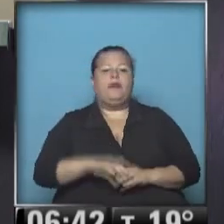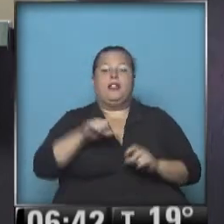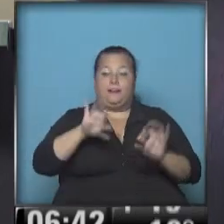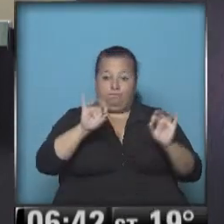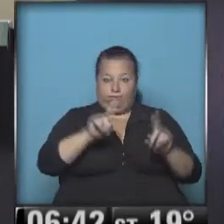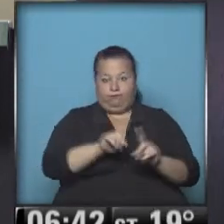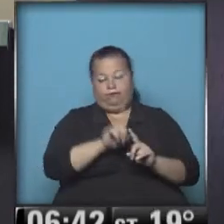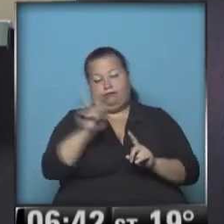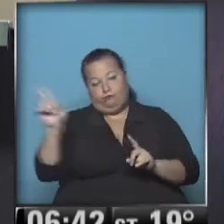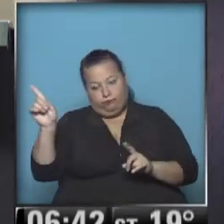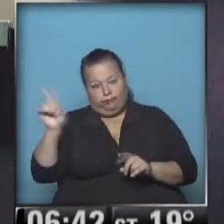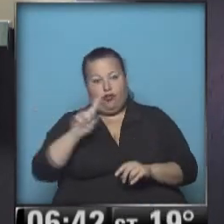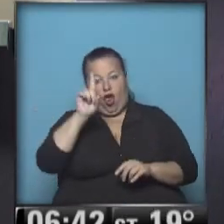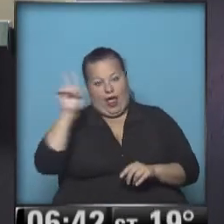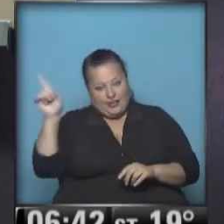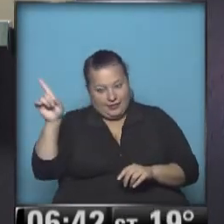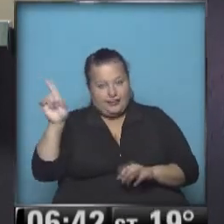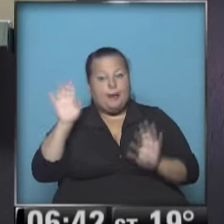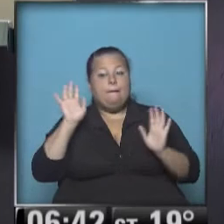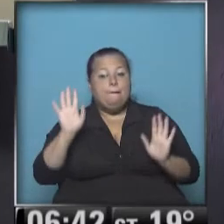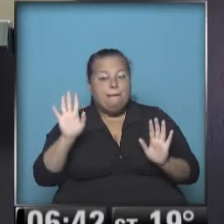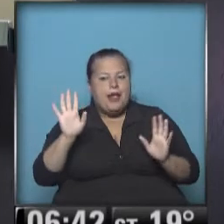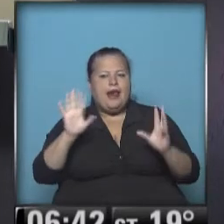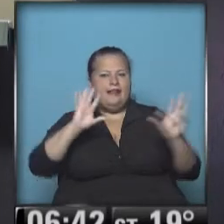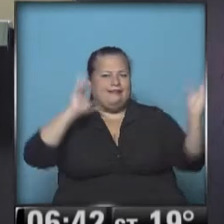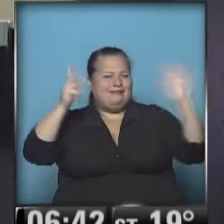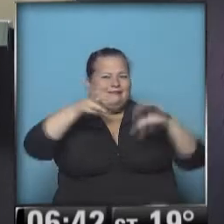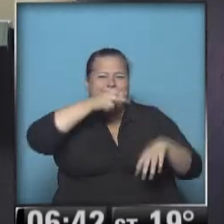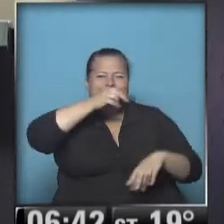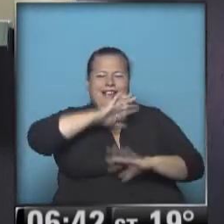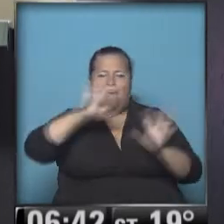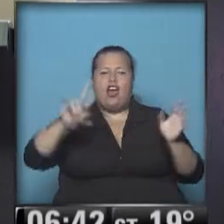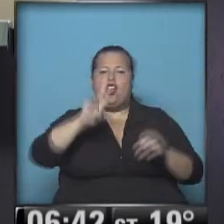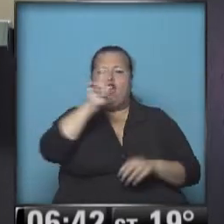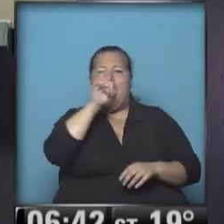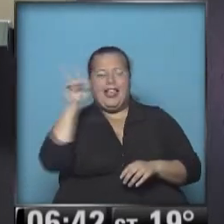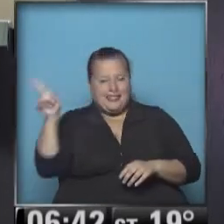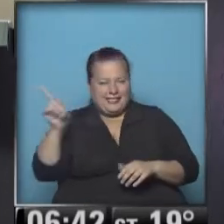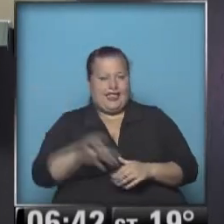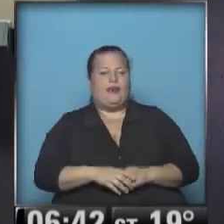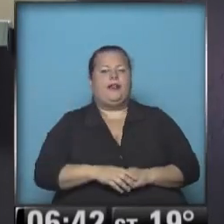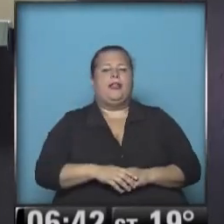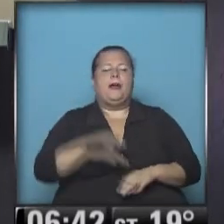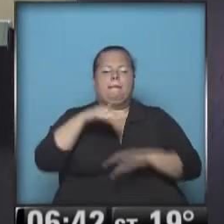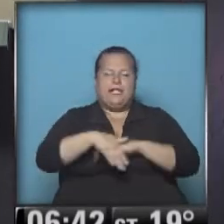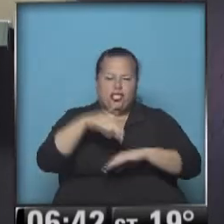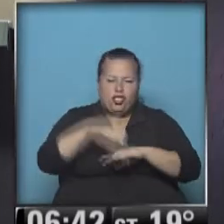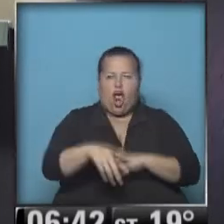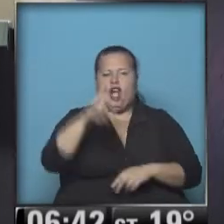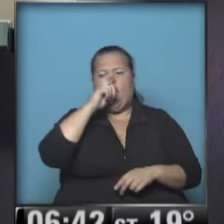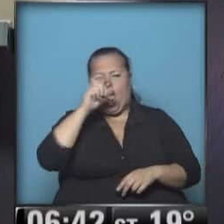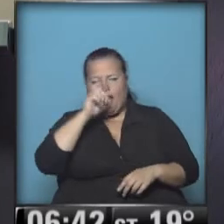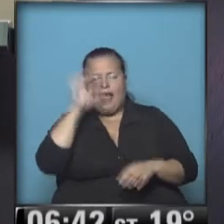movemos hacia el noroeste, pero despejadísimo el cielo en el noroeste. Misiones,